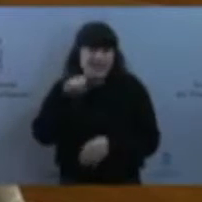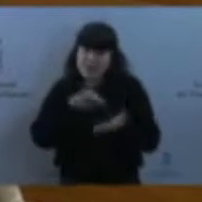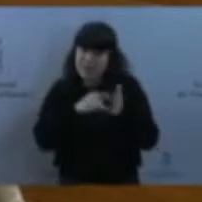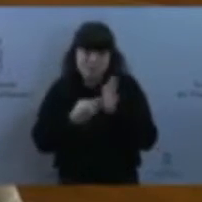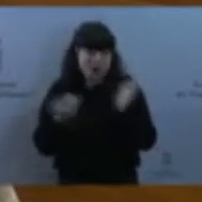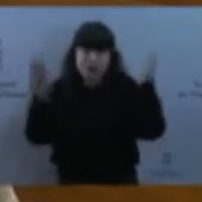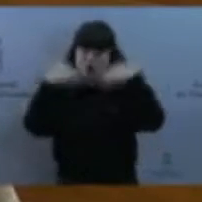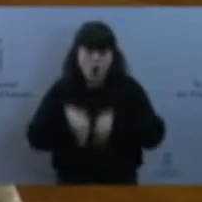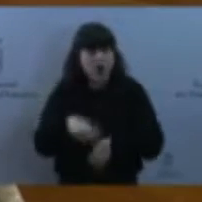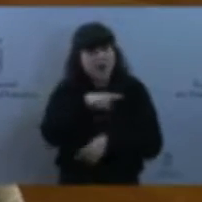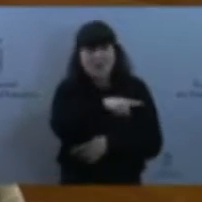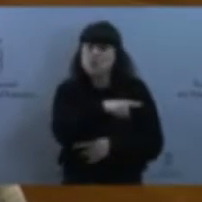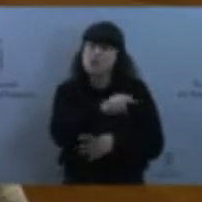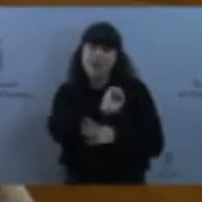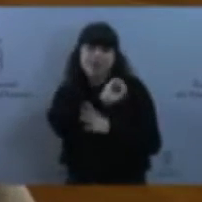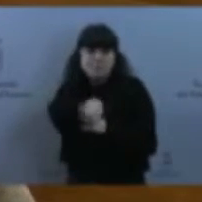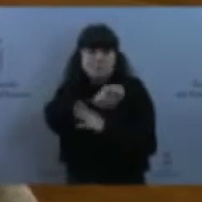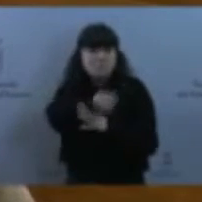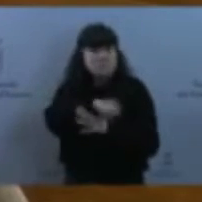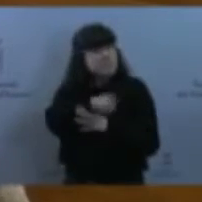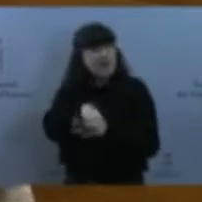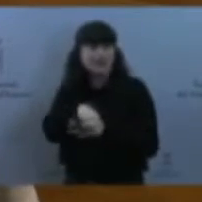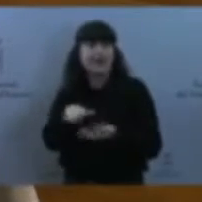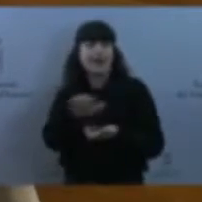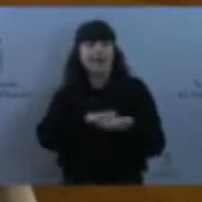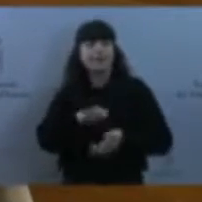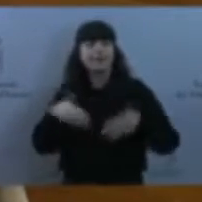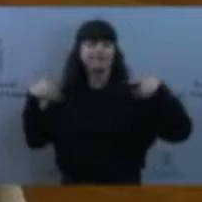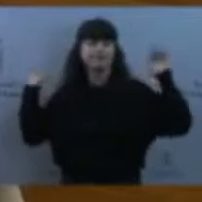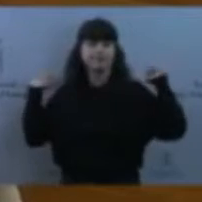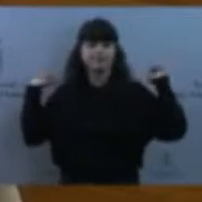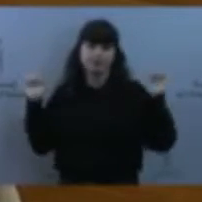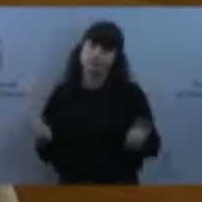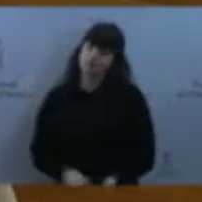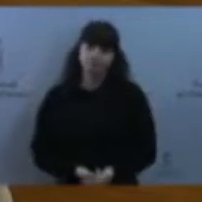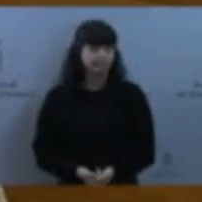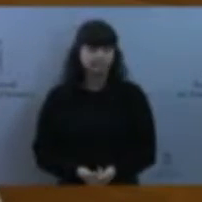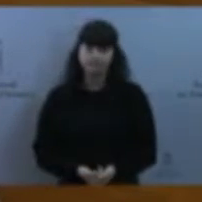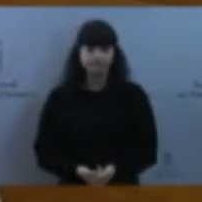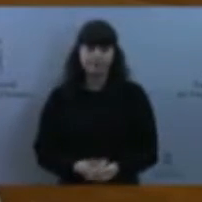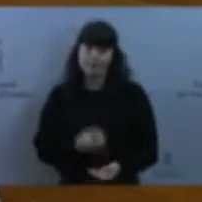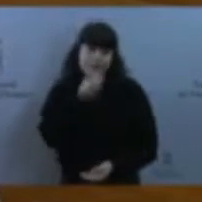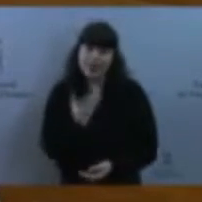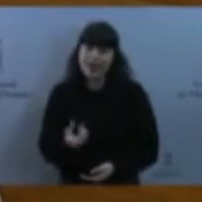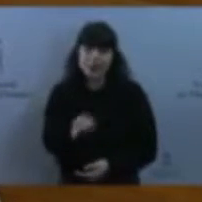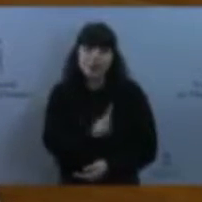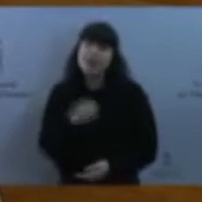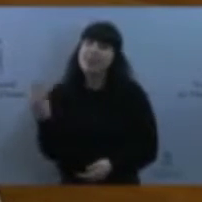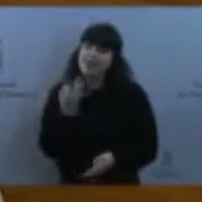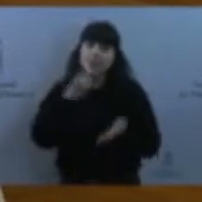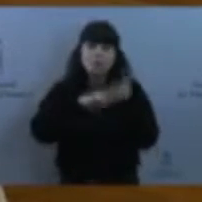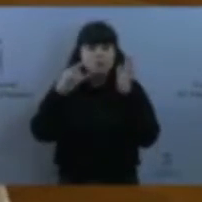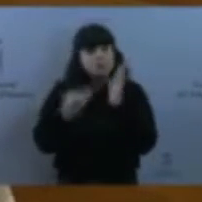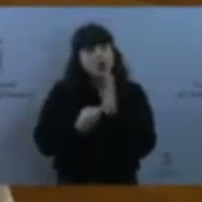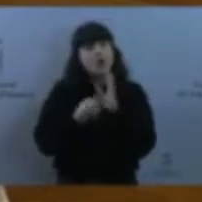conflictos en lo posible. Bueno, pero así no se hacen las cosas. Hay que tener proyectos claros para el consejo de ayer. ¿Recuerdan que se hundió el